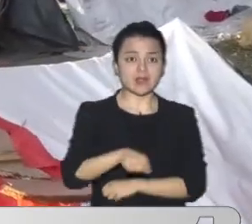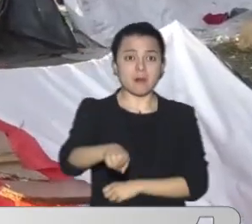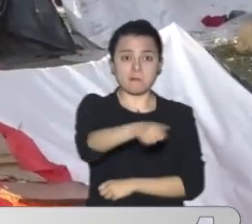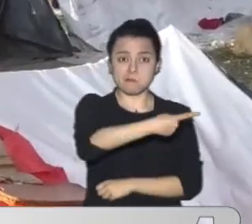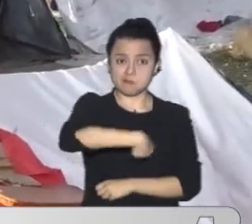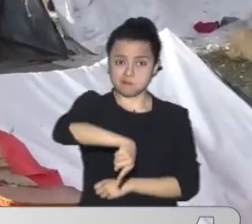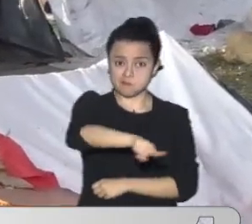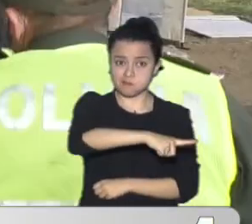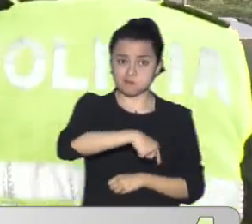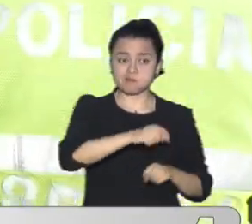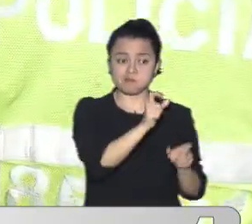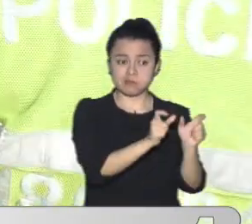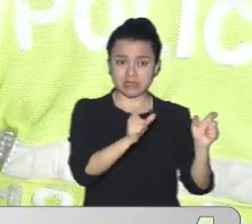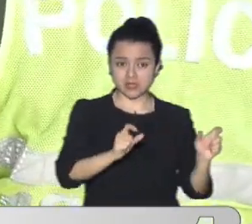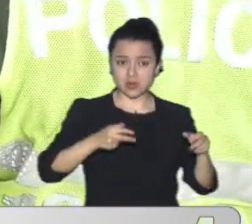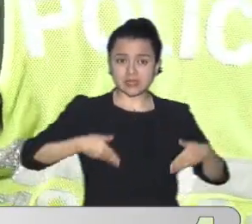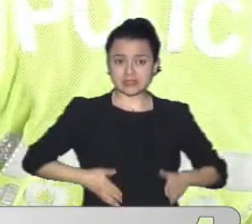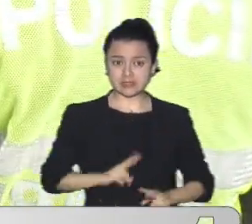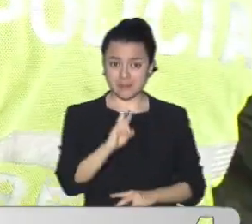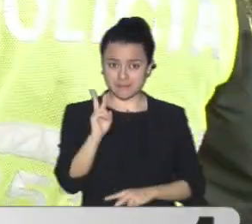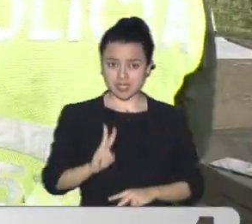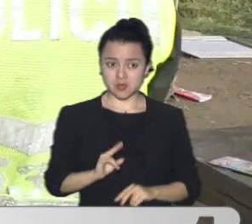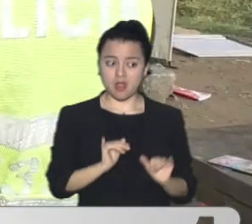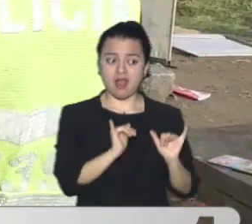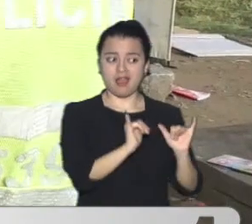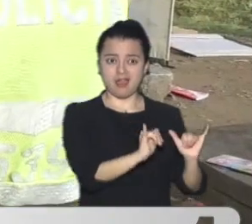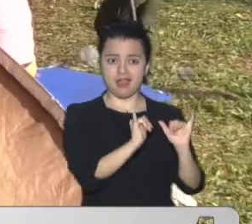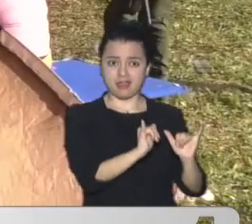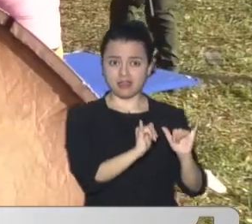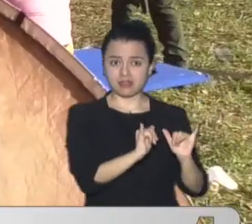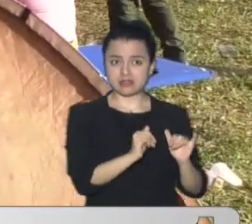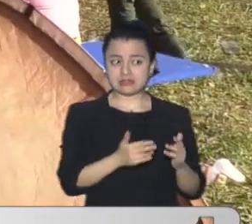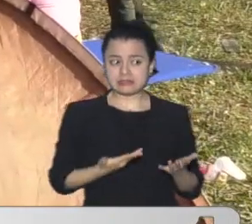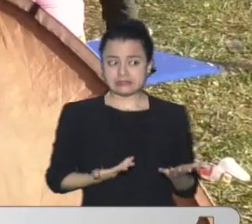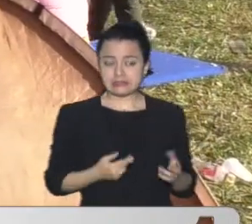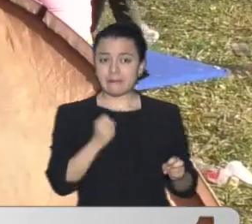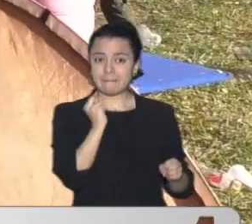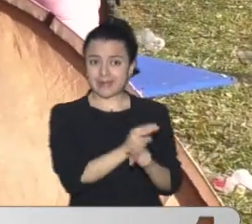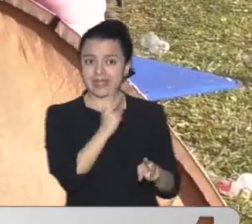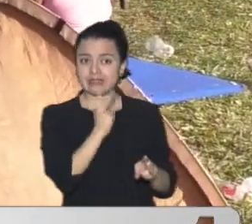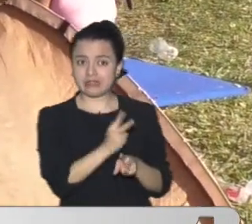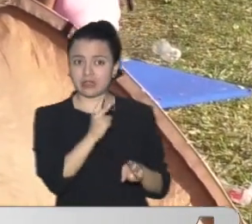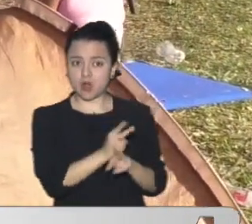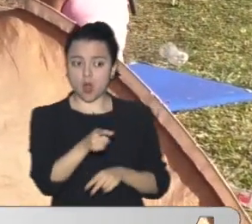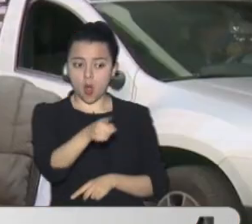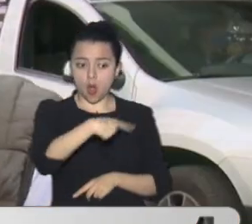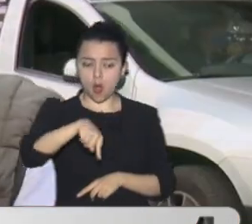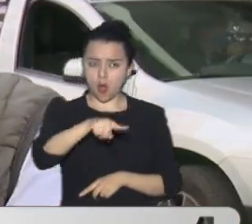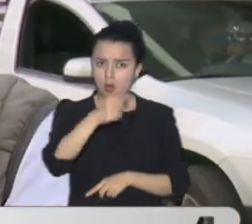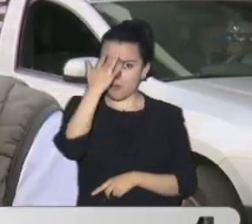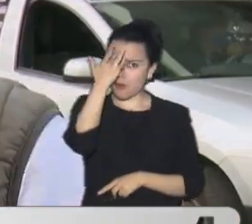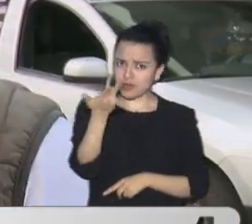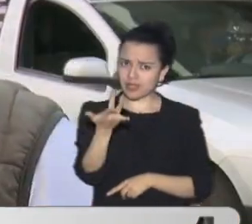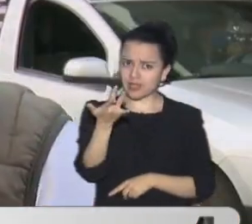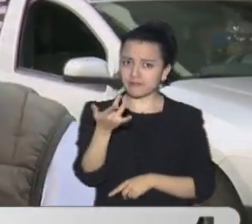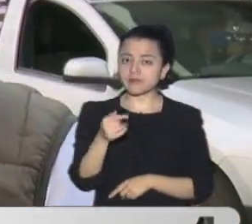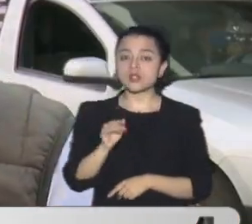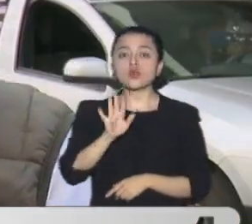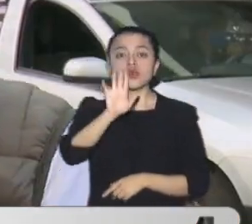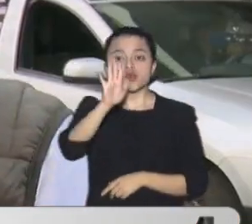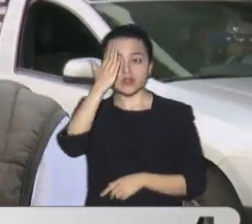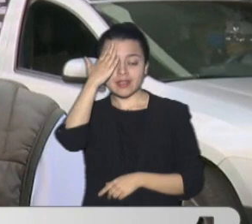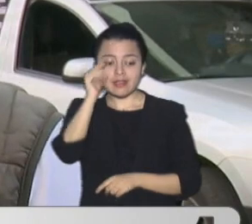Encuentra un refugio En el espacio público Por eso Advierten más controles Si esta persona Se encuentra alinquiendo En alguno De estos